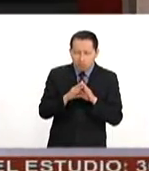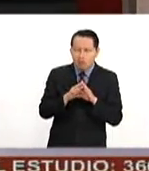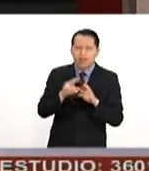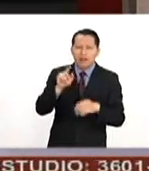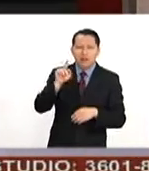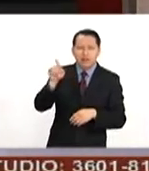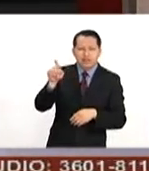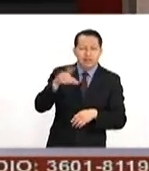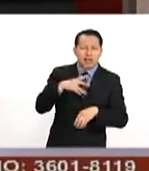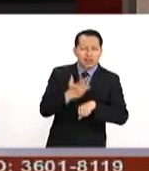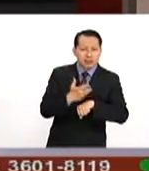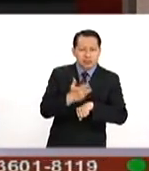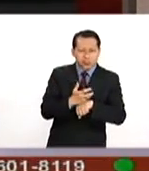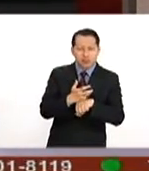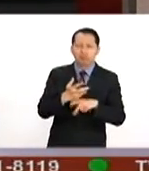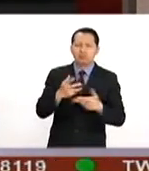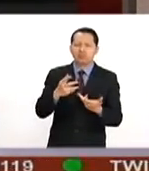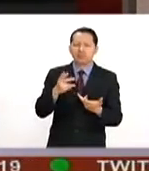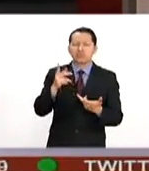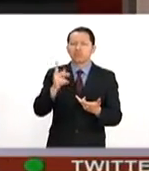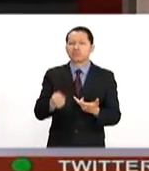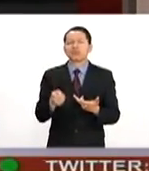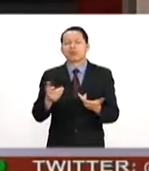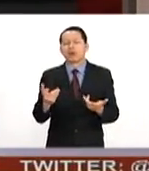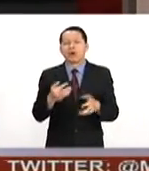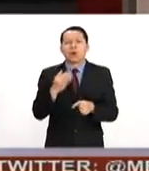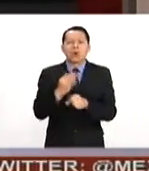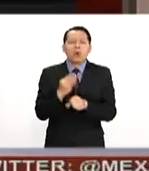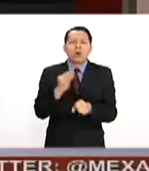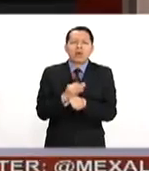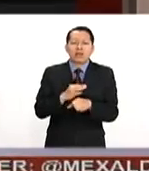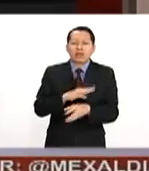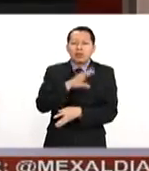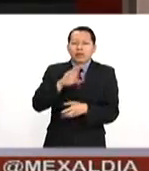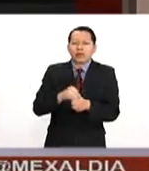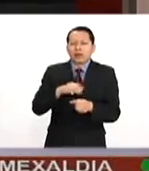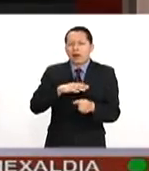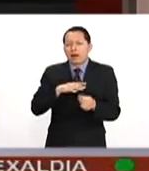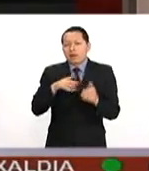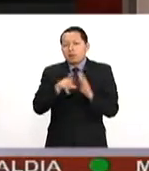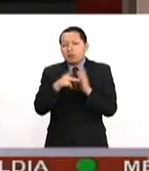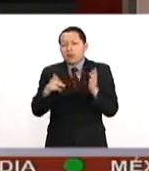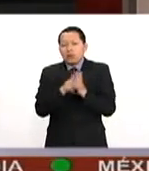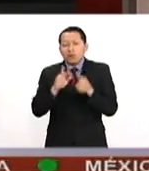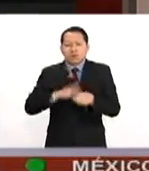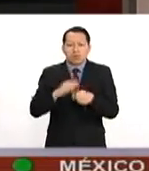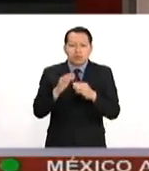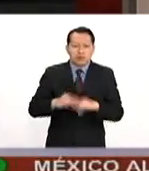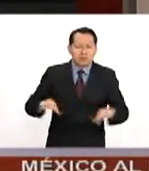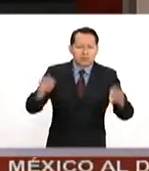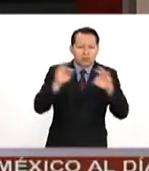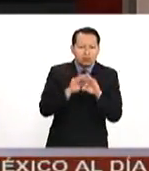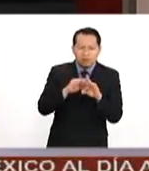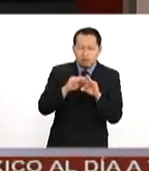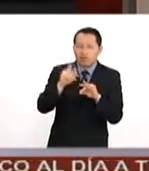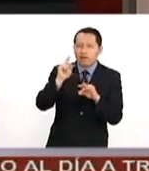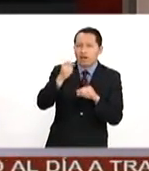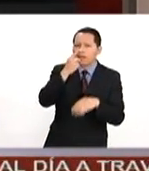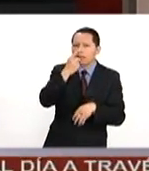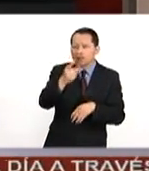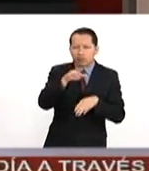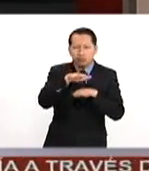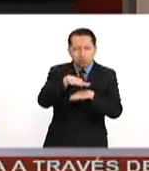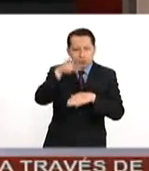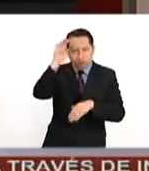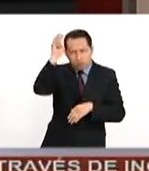de los Estados Unidos? ¿Qué publican en este momento los diarios más importantes de allá, de los Estados Unidos?